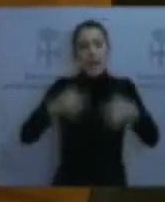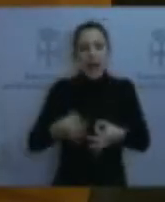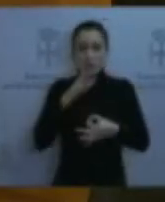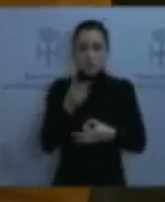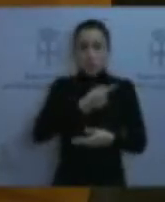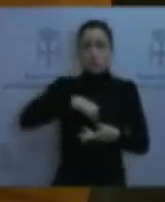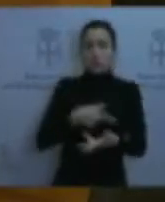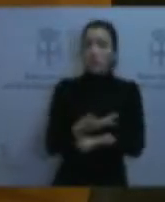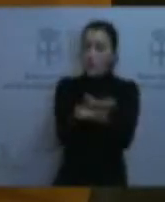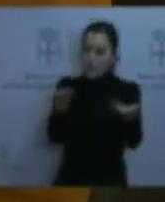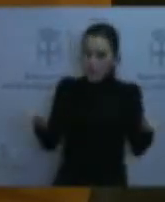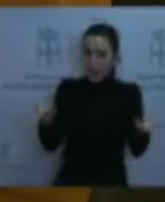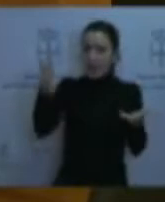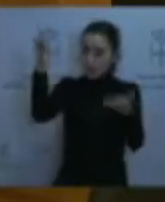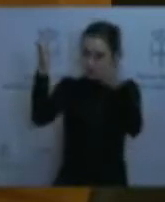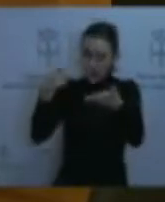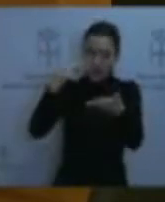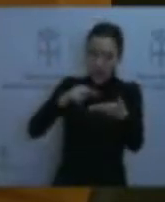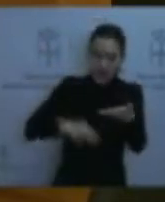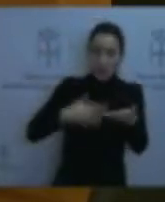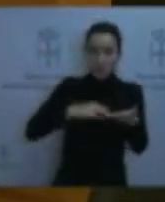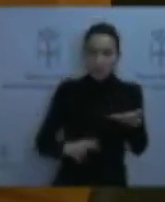que han decidido mirar para otro lado.